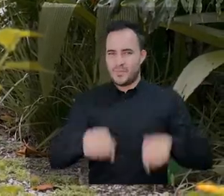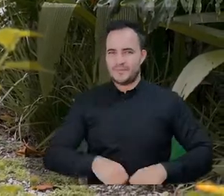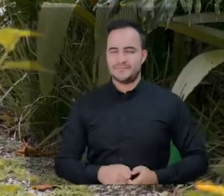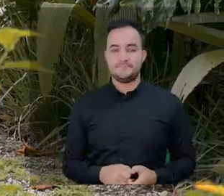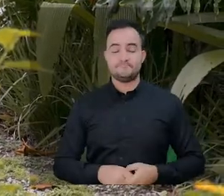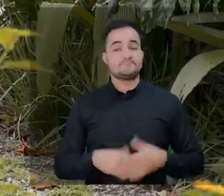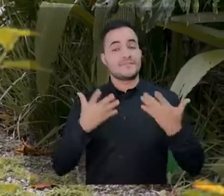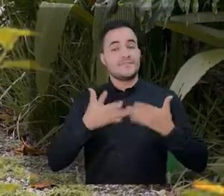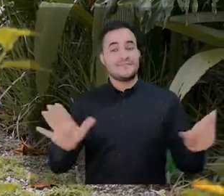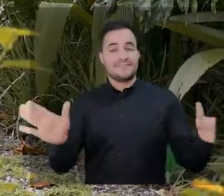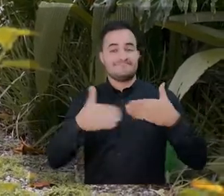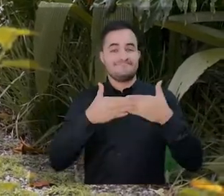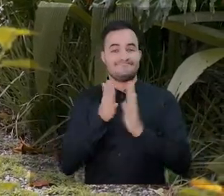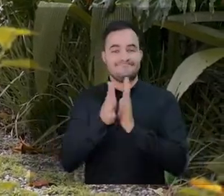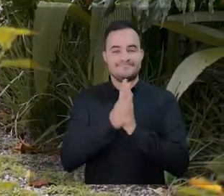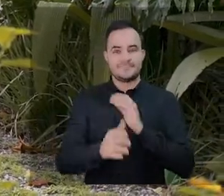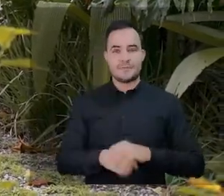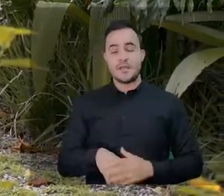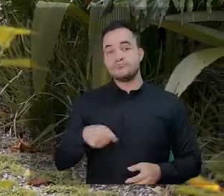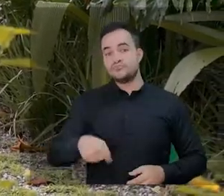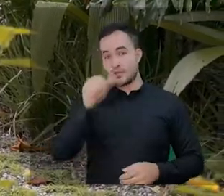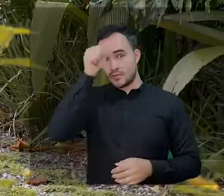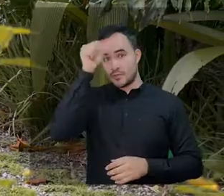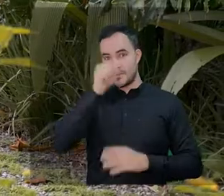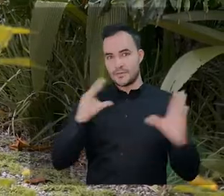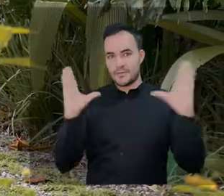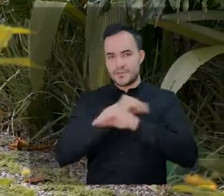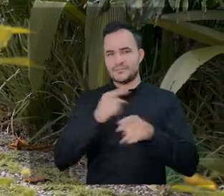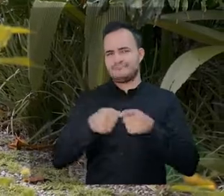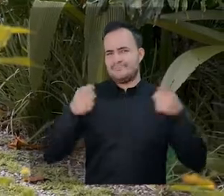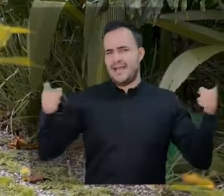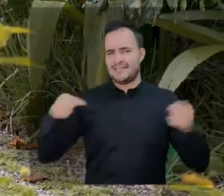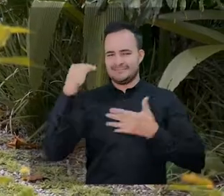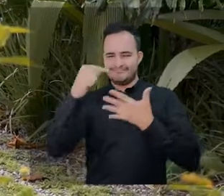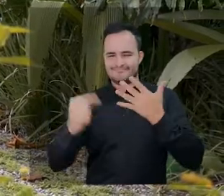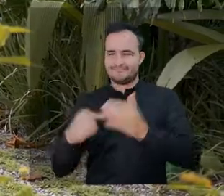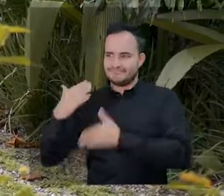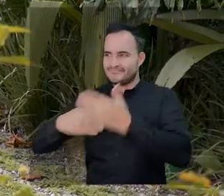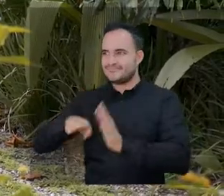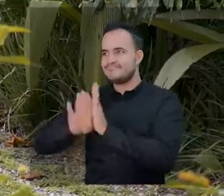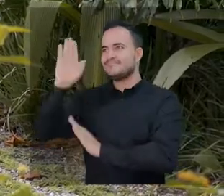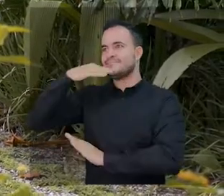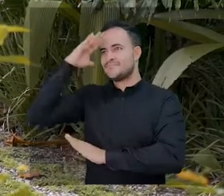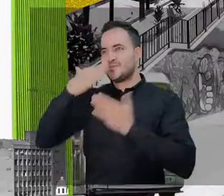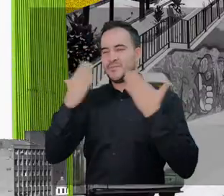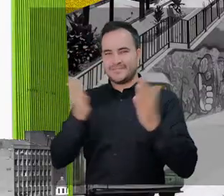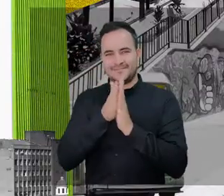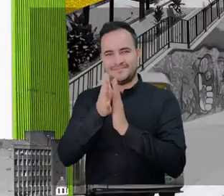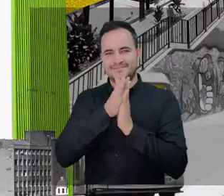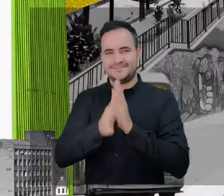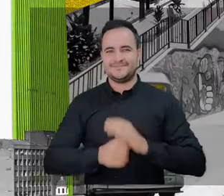de Medellín Conecta TV. Nos encontramos este domingo con más noticias e historias de Medellín Futuro.